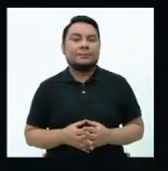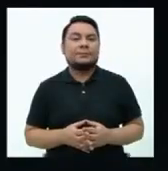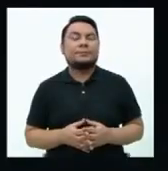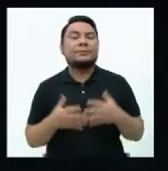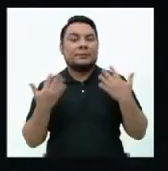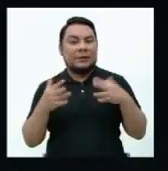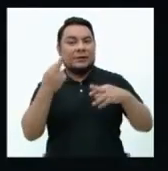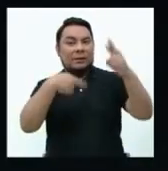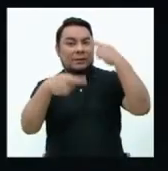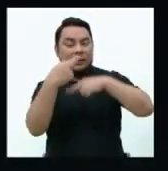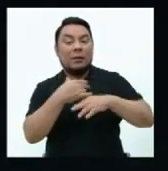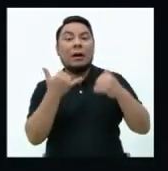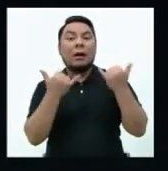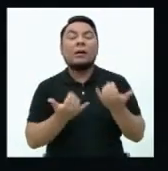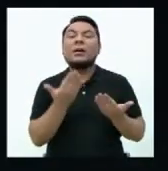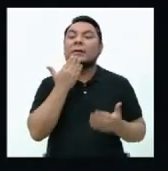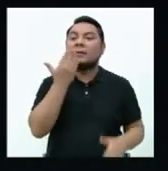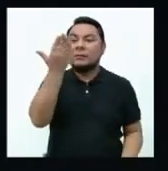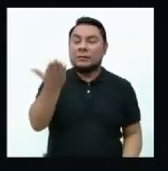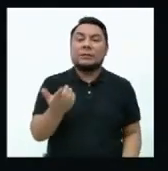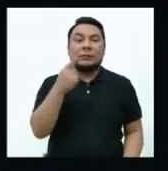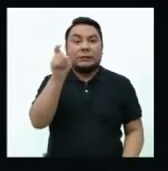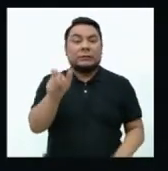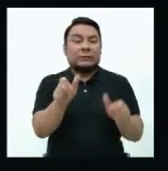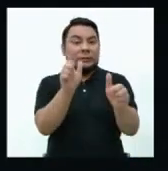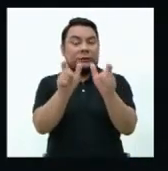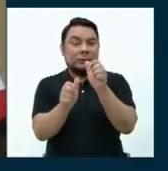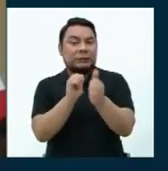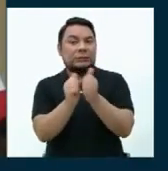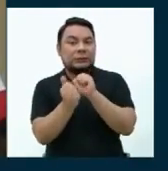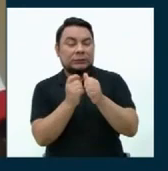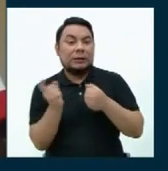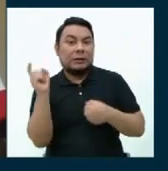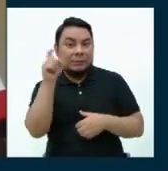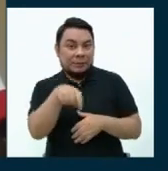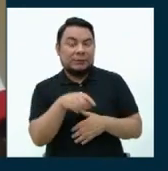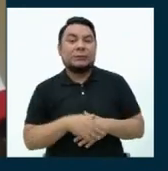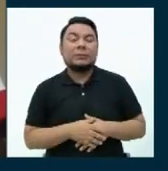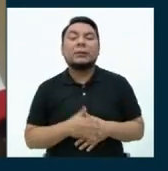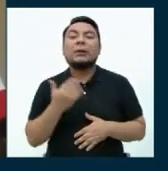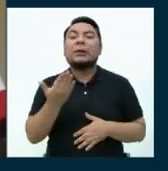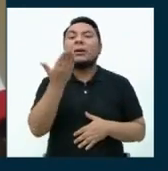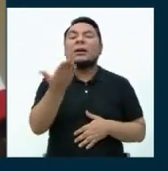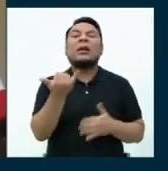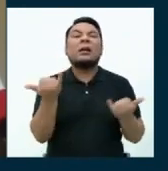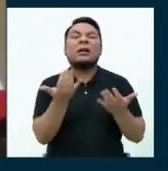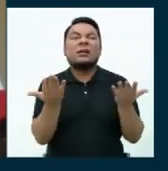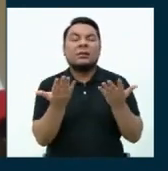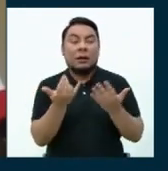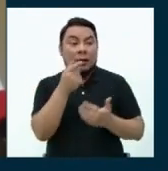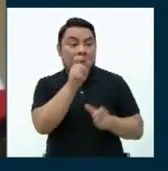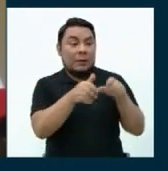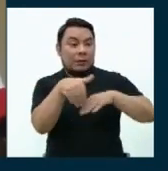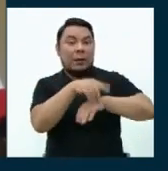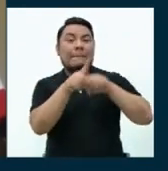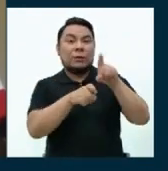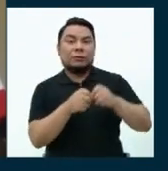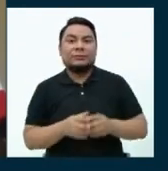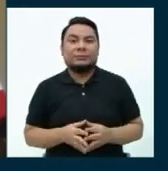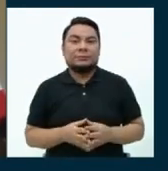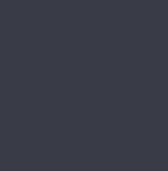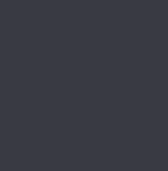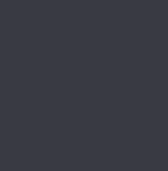Ya estamos de vuelta y ahora le toca a los electores participar. Candidatas viene el segmento donde los ciudadanos preguntan.